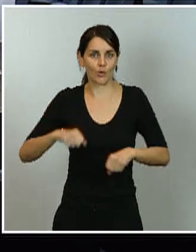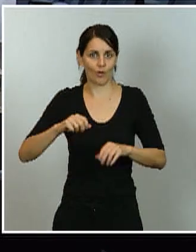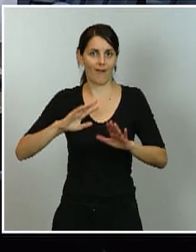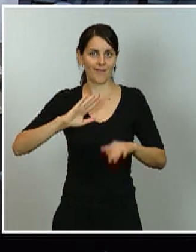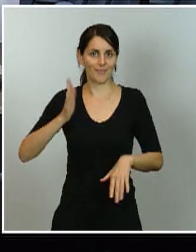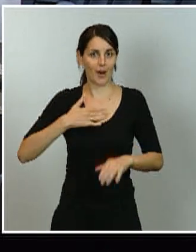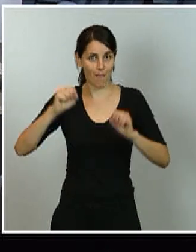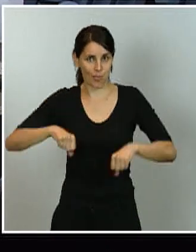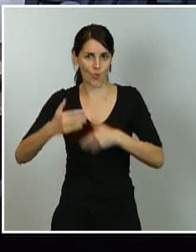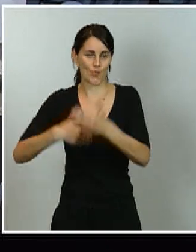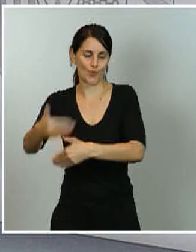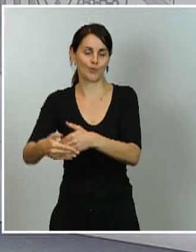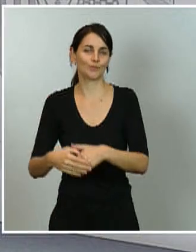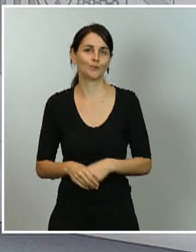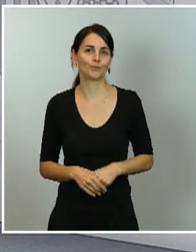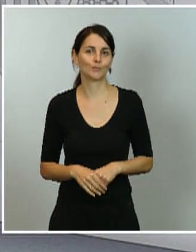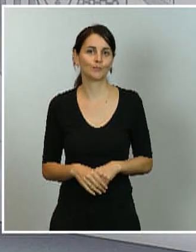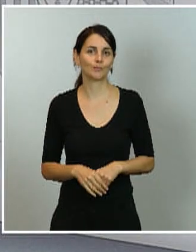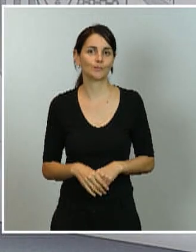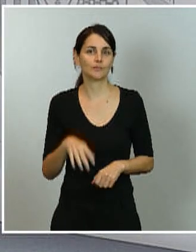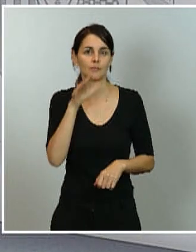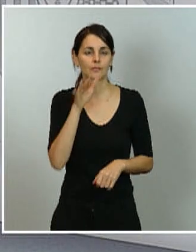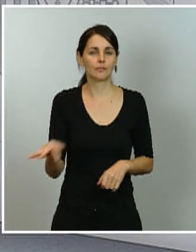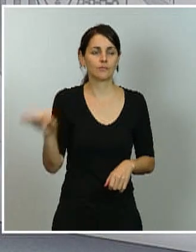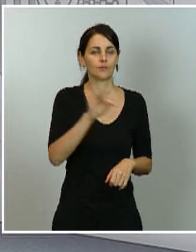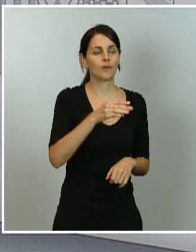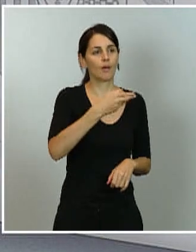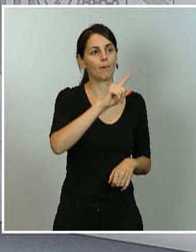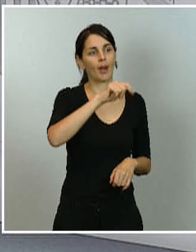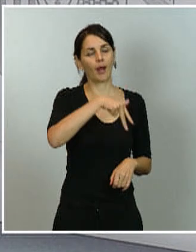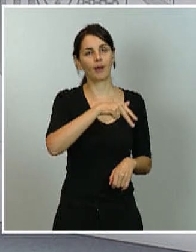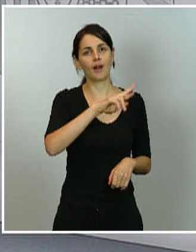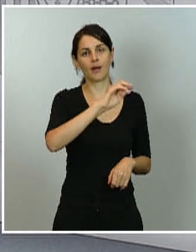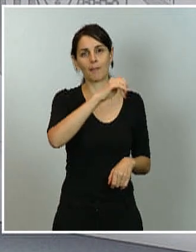Vamos a ver Belén Remacha, de eldiario.es. Hola, Belén.